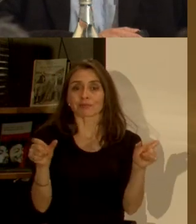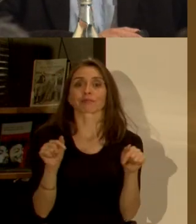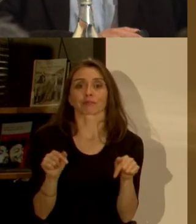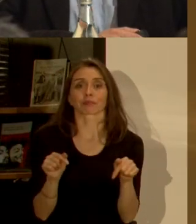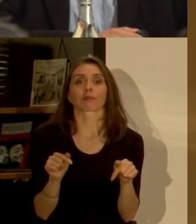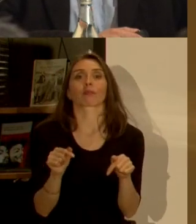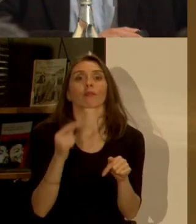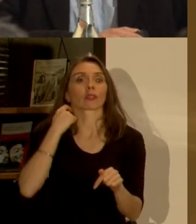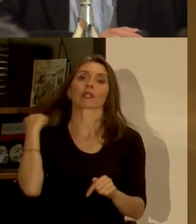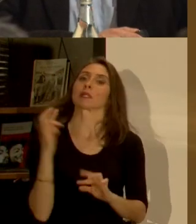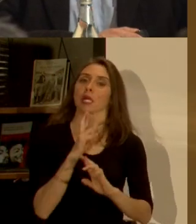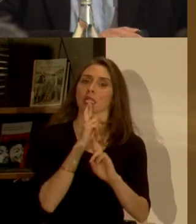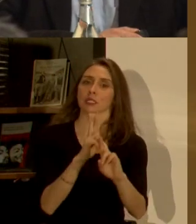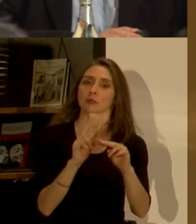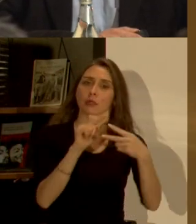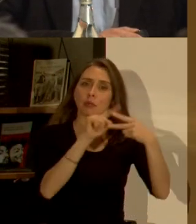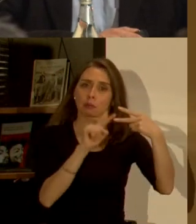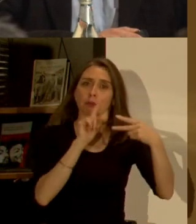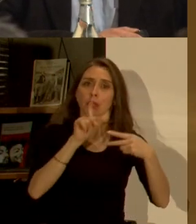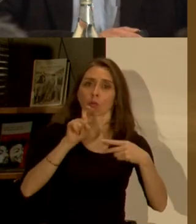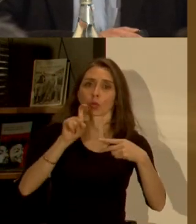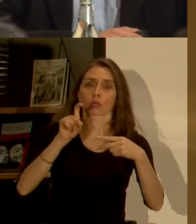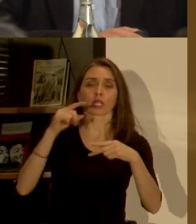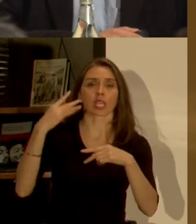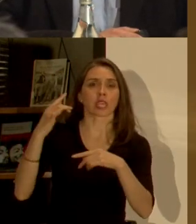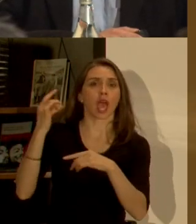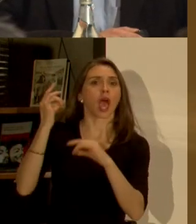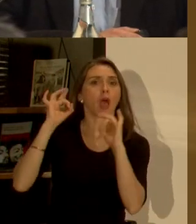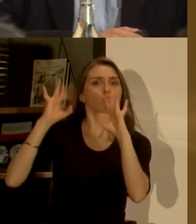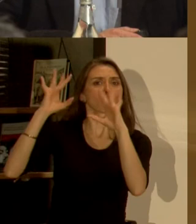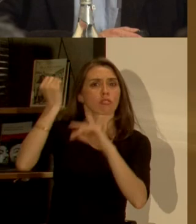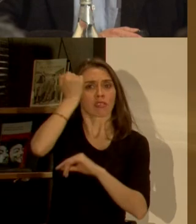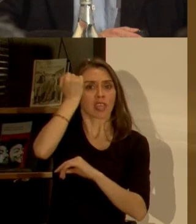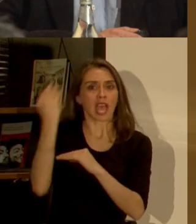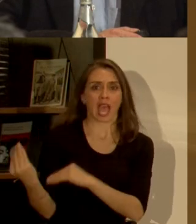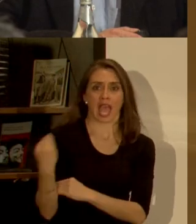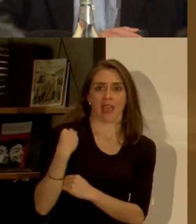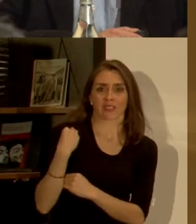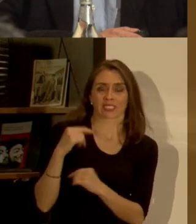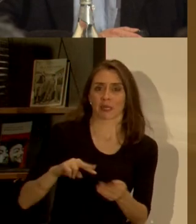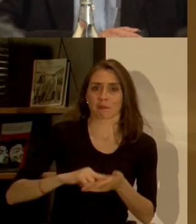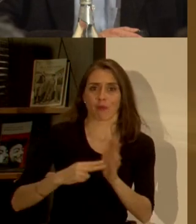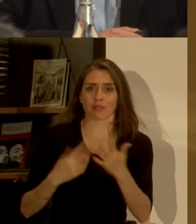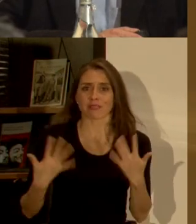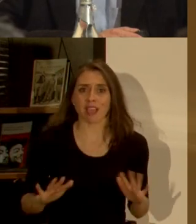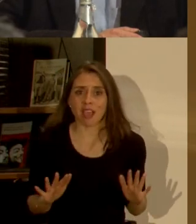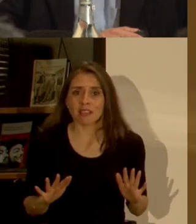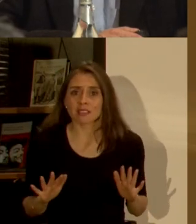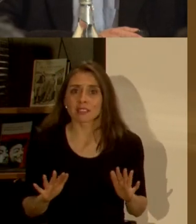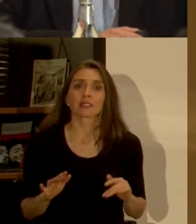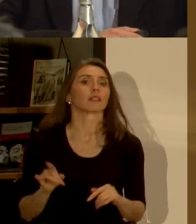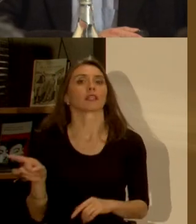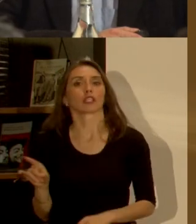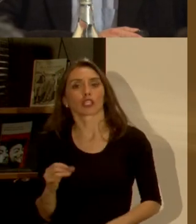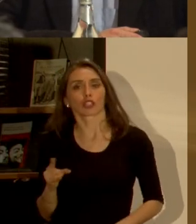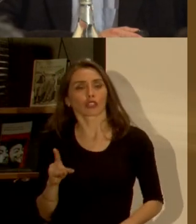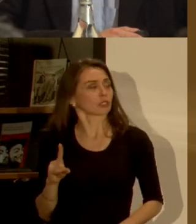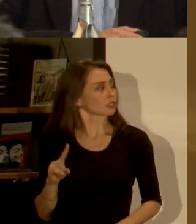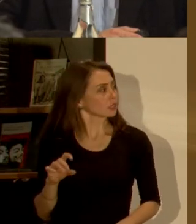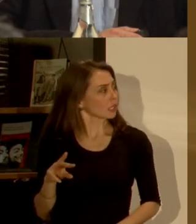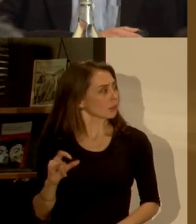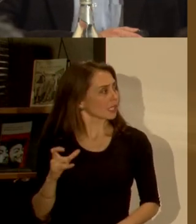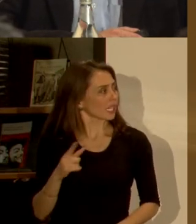es responder dos preguntas primero esto es un estigma es una alerta justificada está monta un problema lo que decía José Miguel de alguna manera es eso